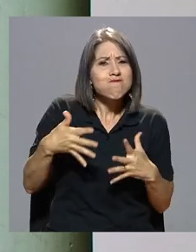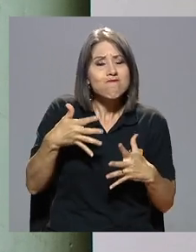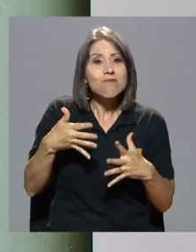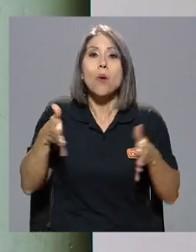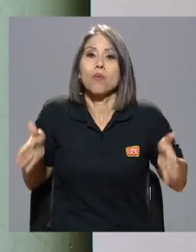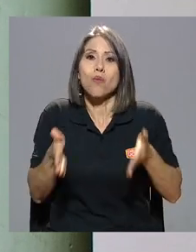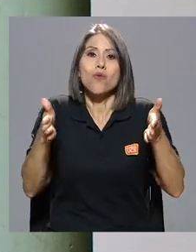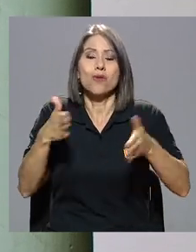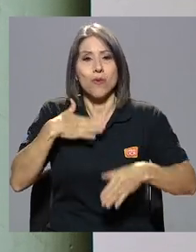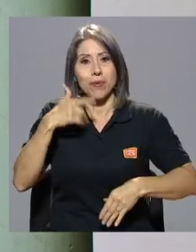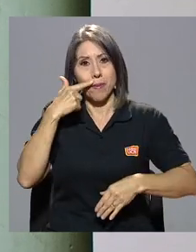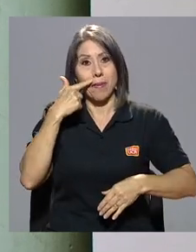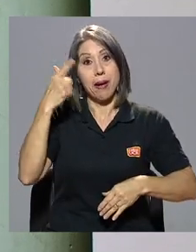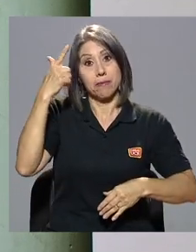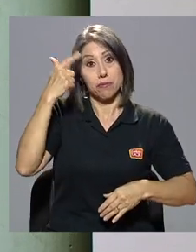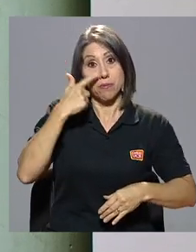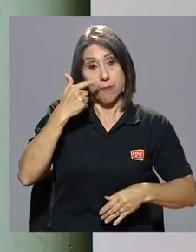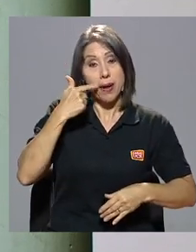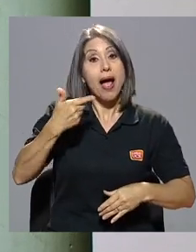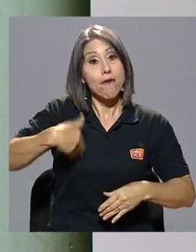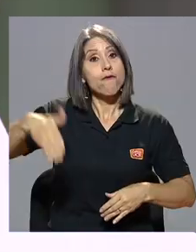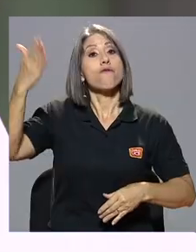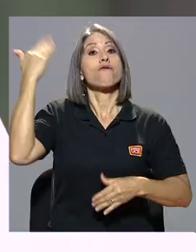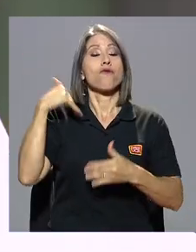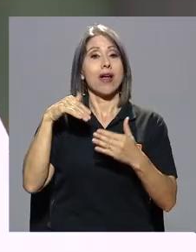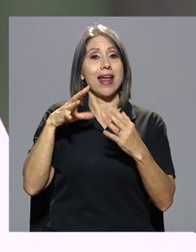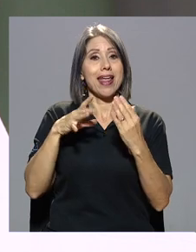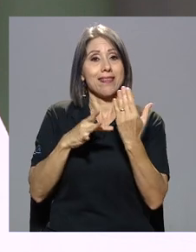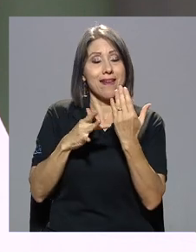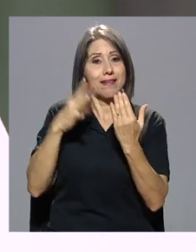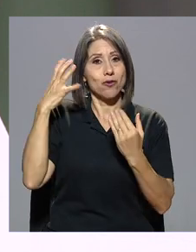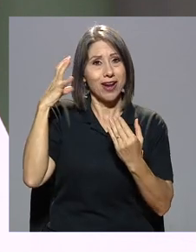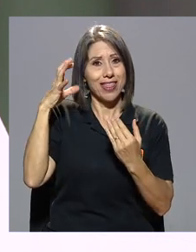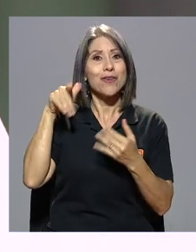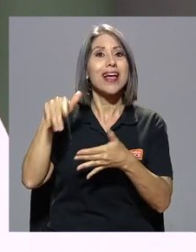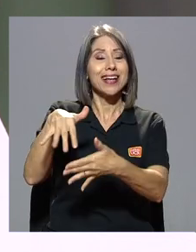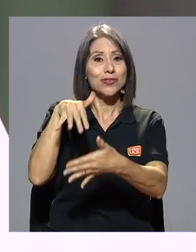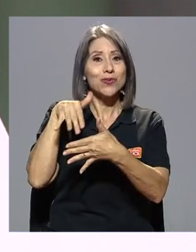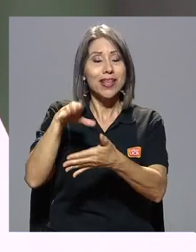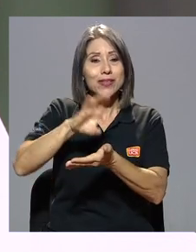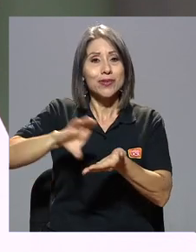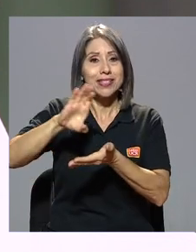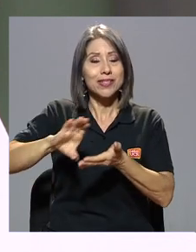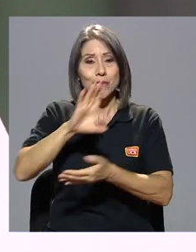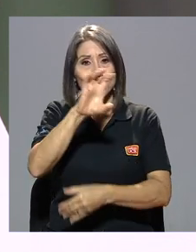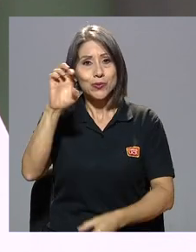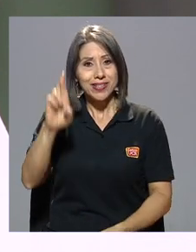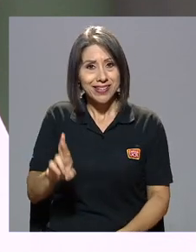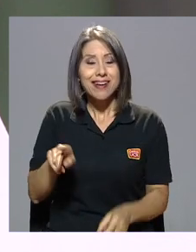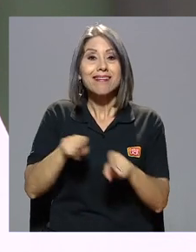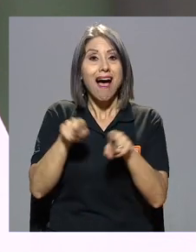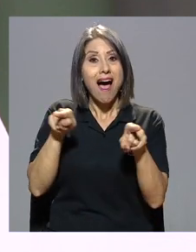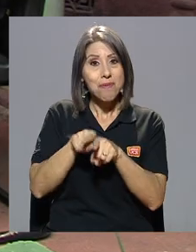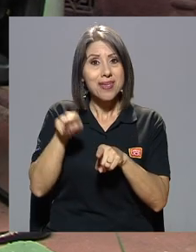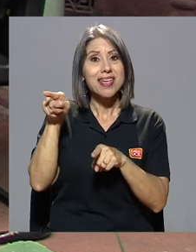motivó él, porque mi padre fue radiotécnico. Estudiando en el Liceo de Costa Rica se hizo también radiotécnico.